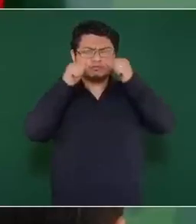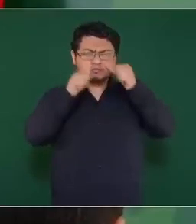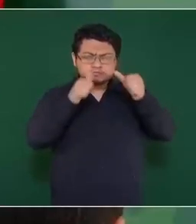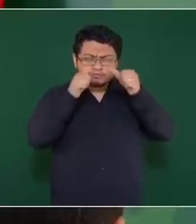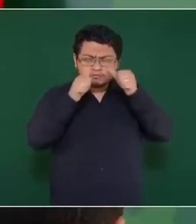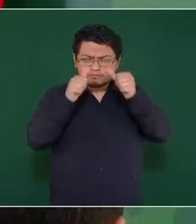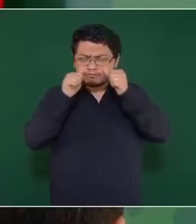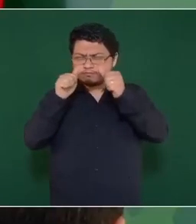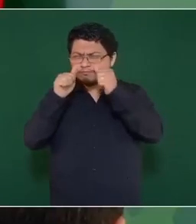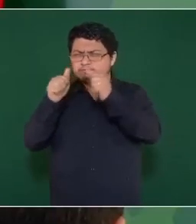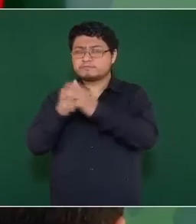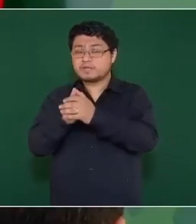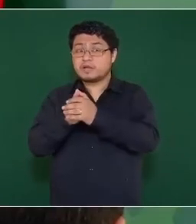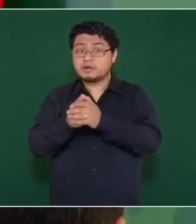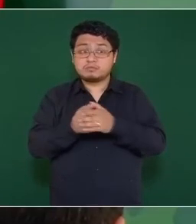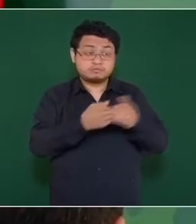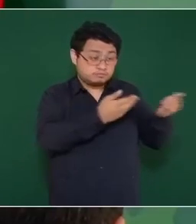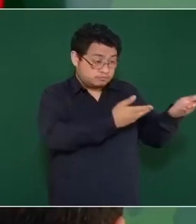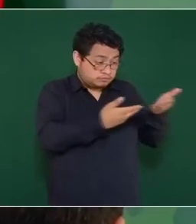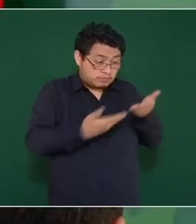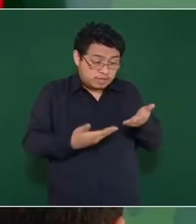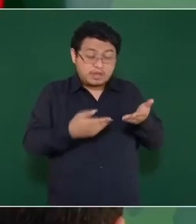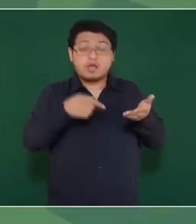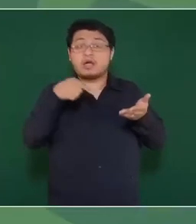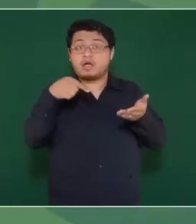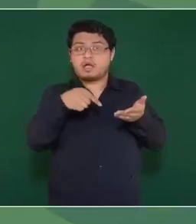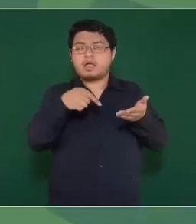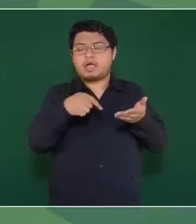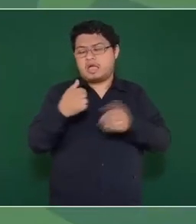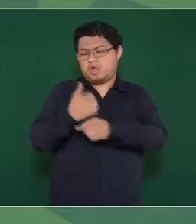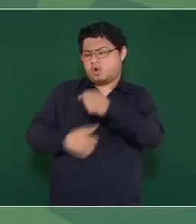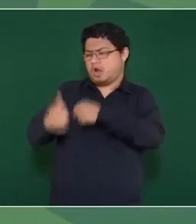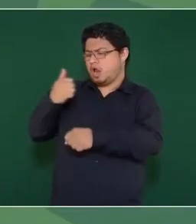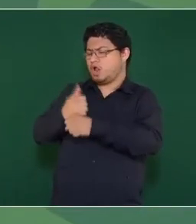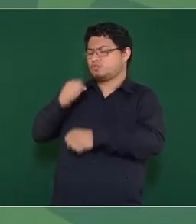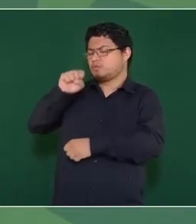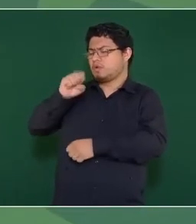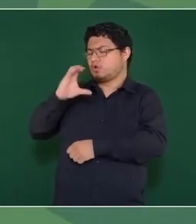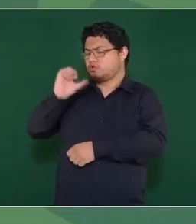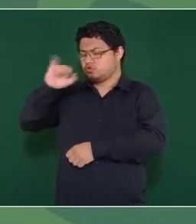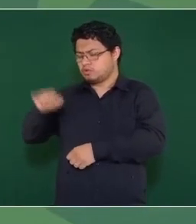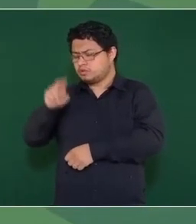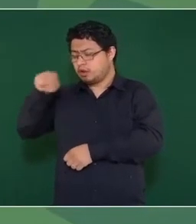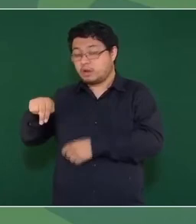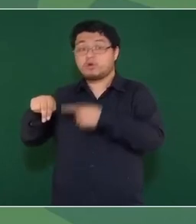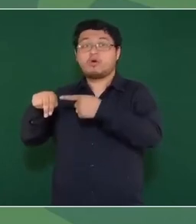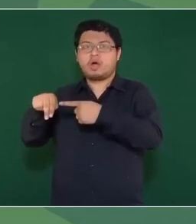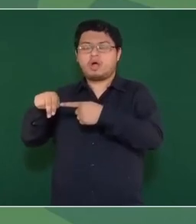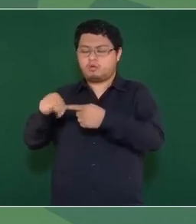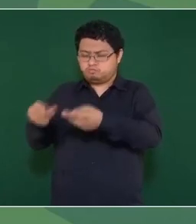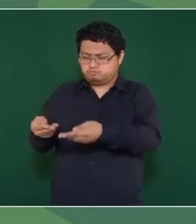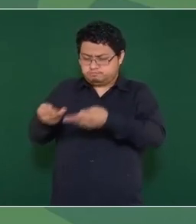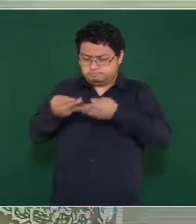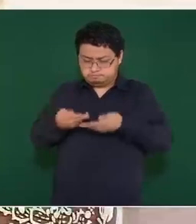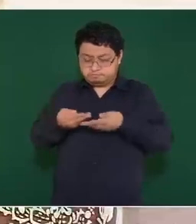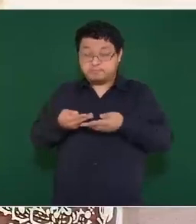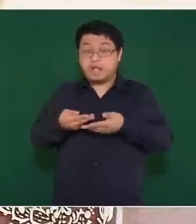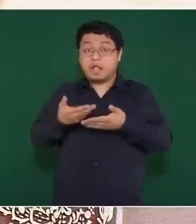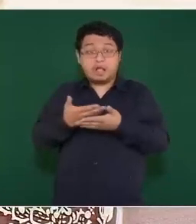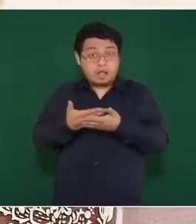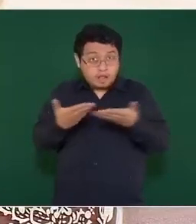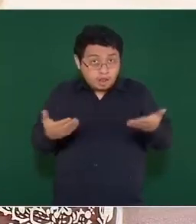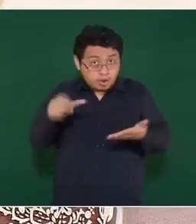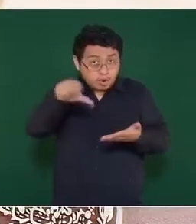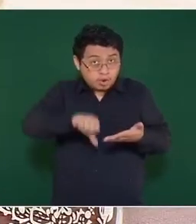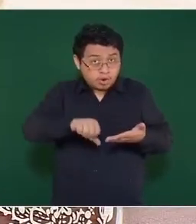porque el caso entró, lo atrajo la Suprema Corte hace un año. Son casos difíciles y hoy el ministro